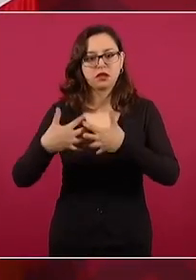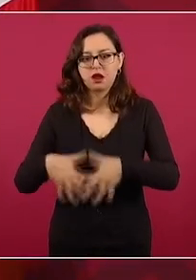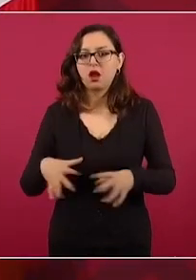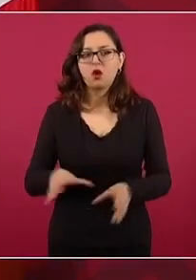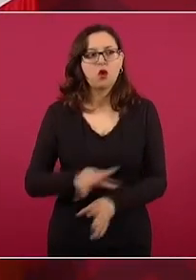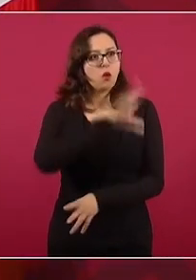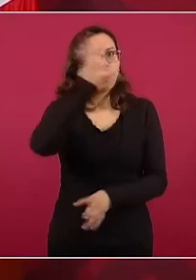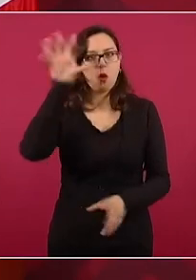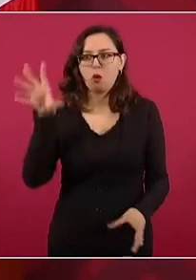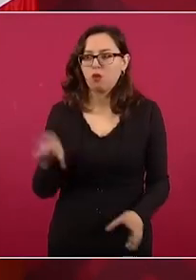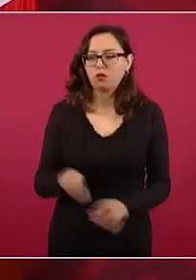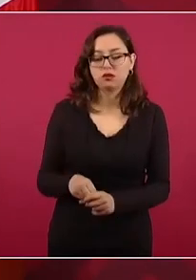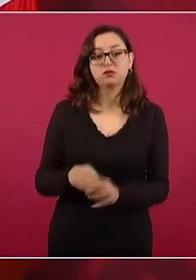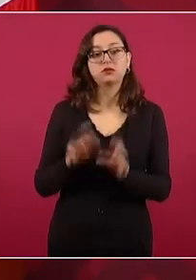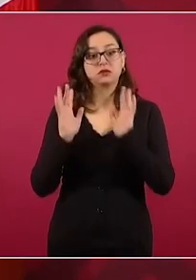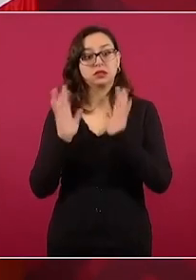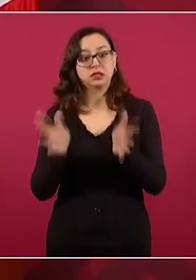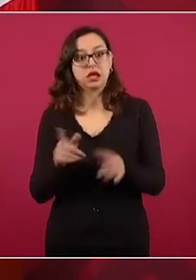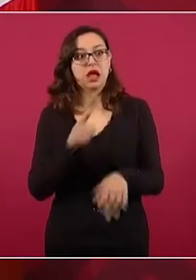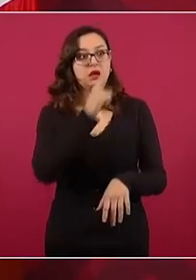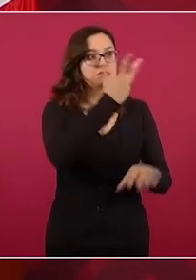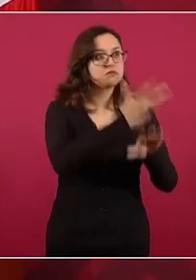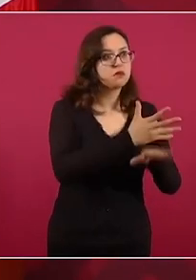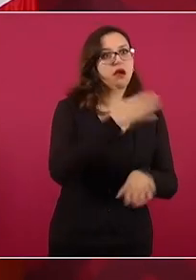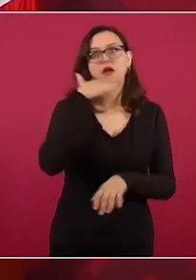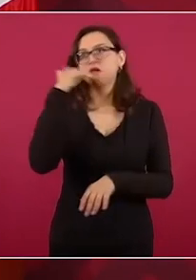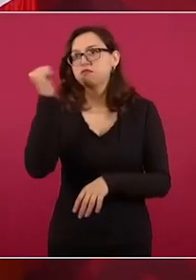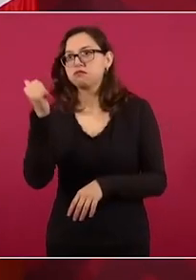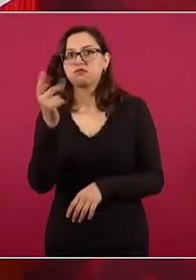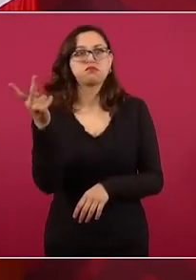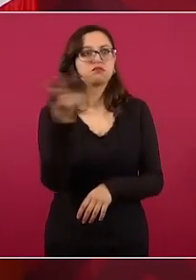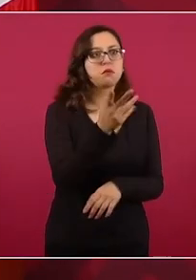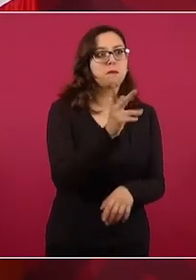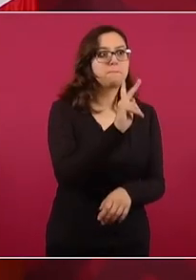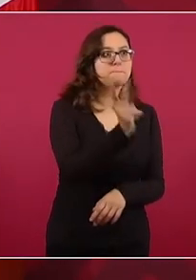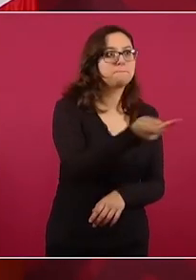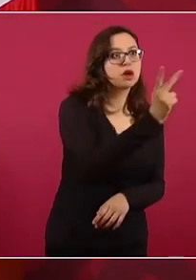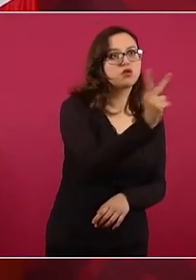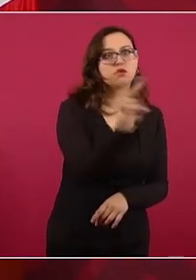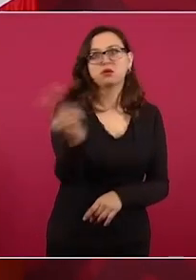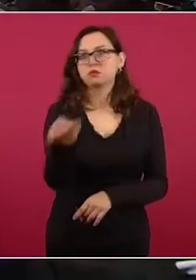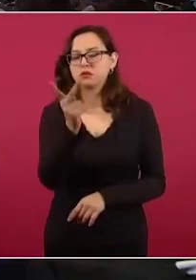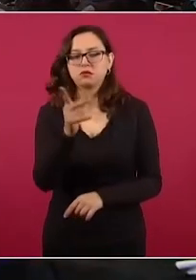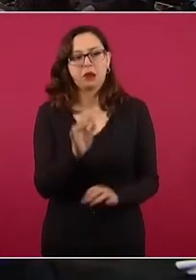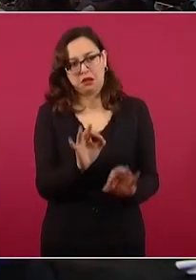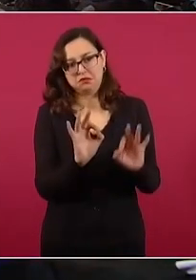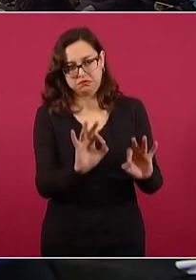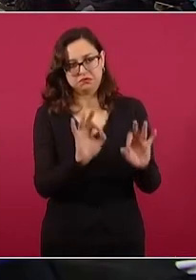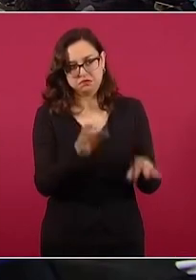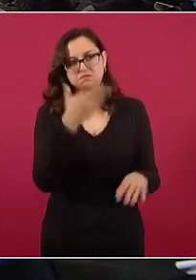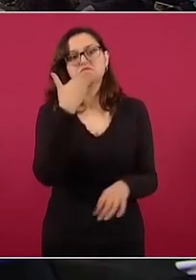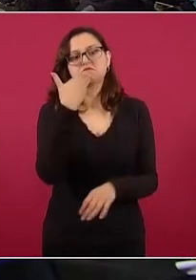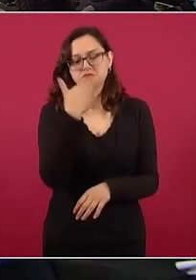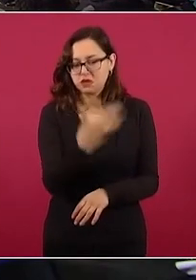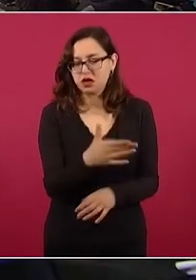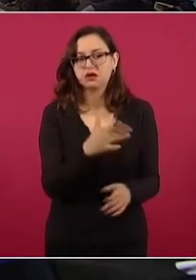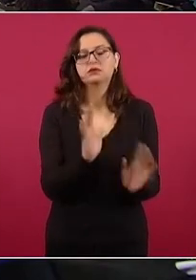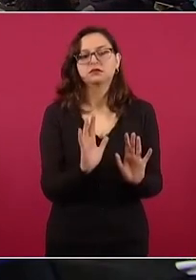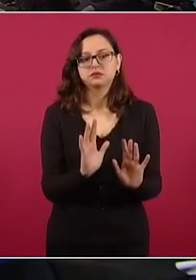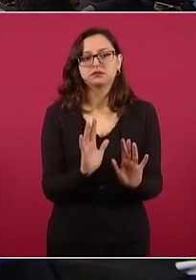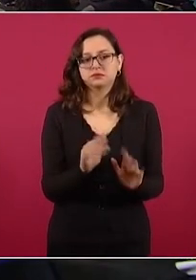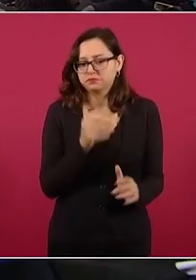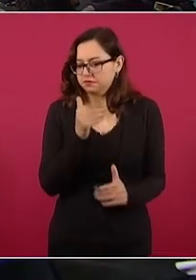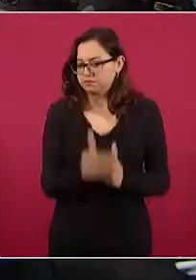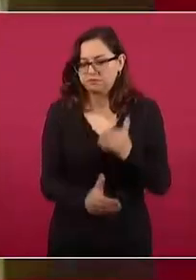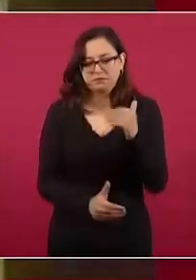bien que ya se hizo esta consulta, los expertos en Alemania, en Estados Unidos, y hay